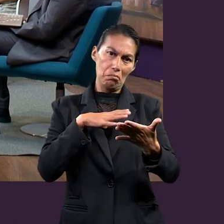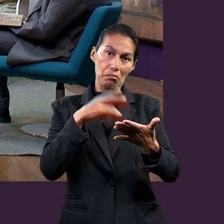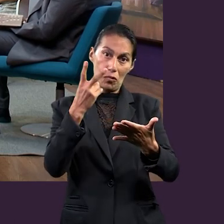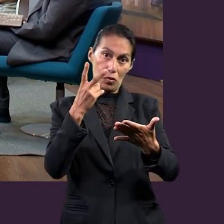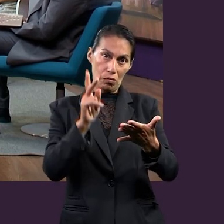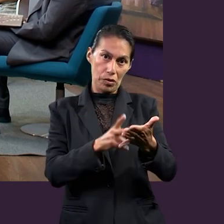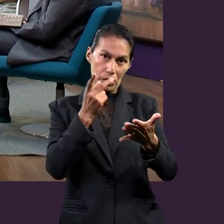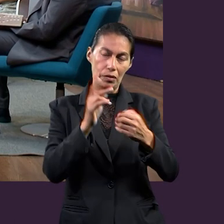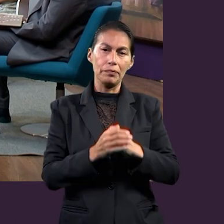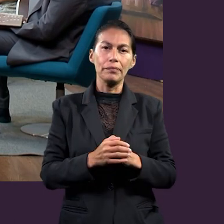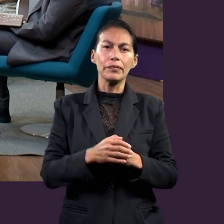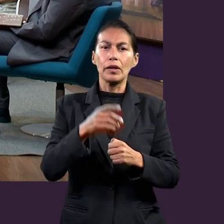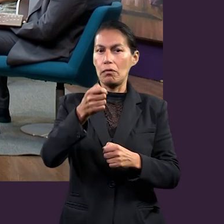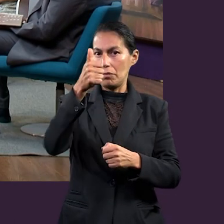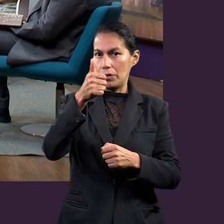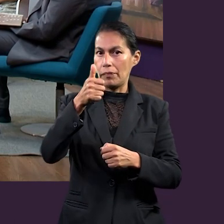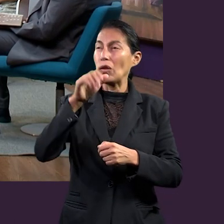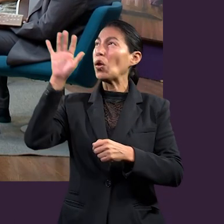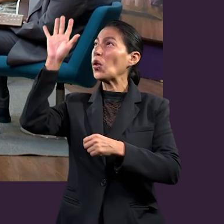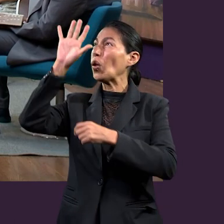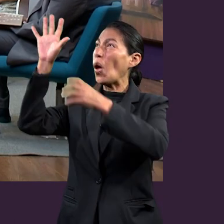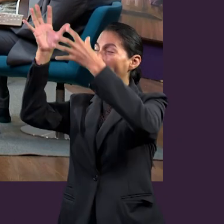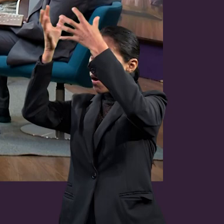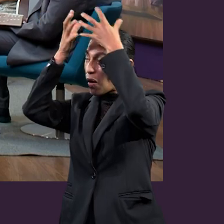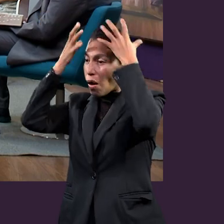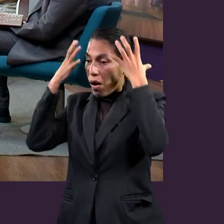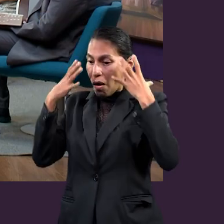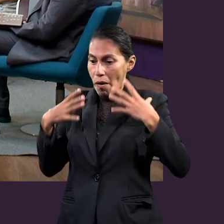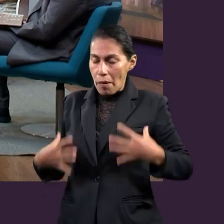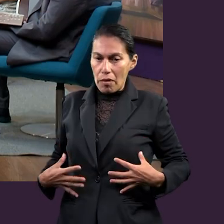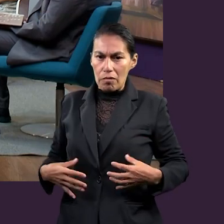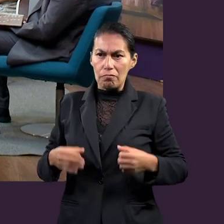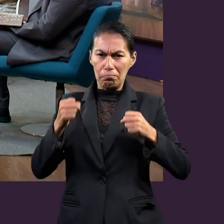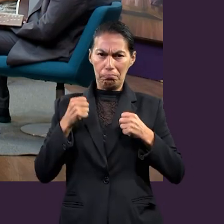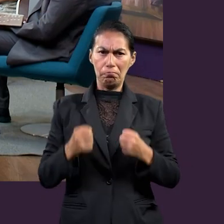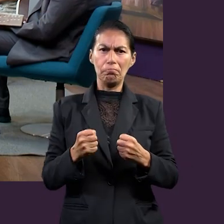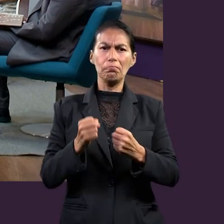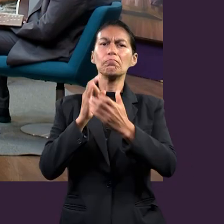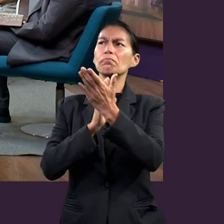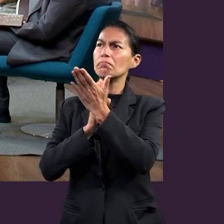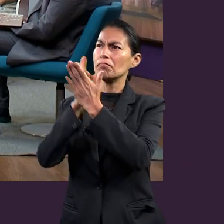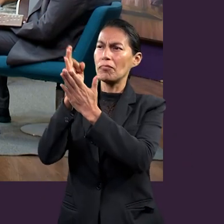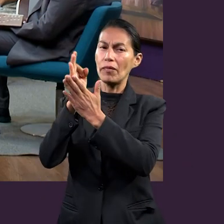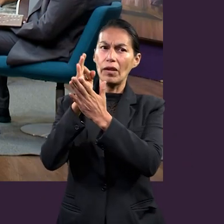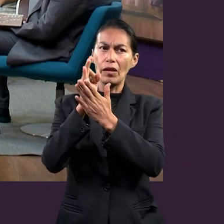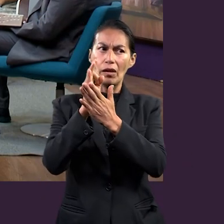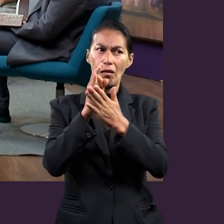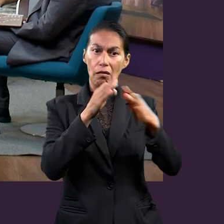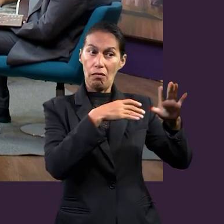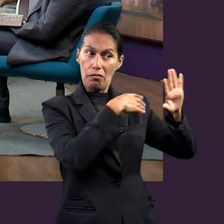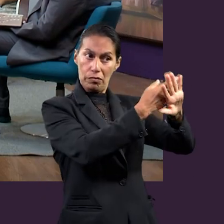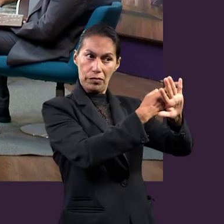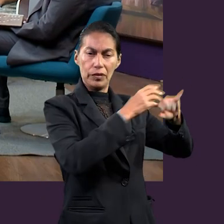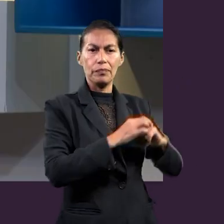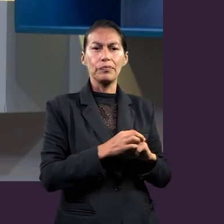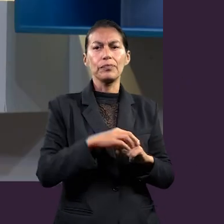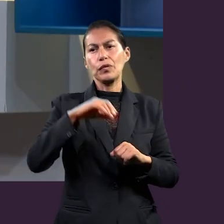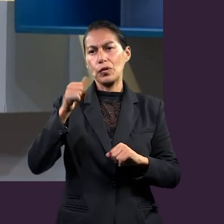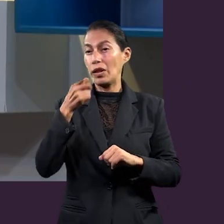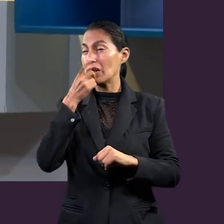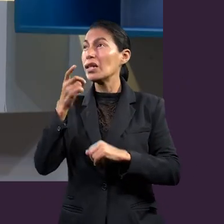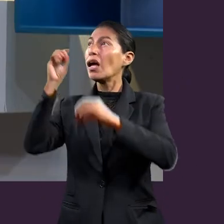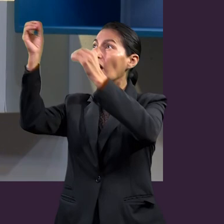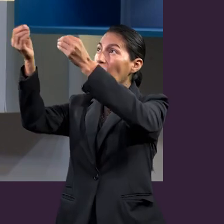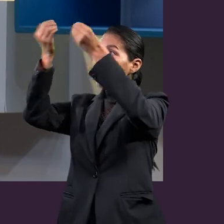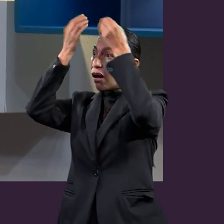la encuentro aquí a simple vista dos veces. Una, tomar toda la armadura para estar firmes contra las hechanzas. Y más